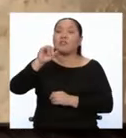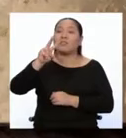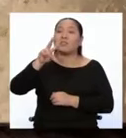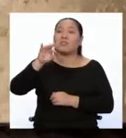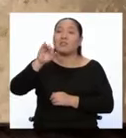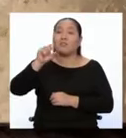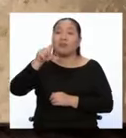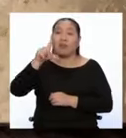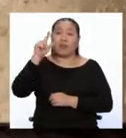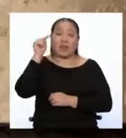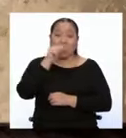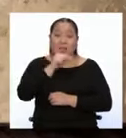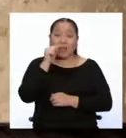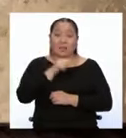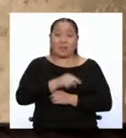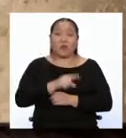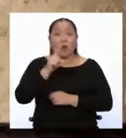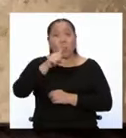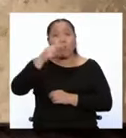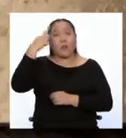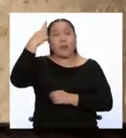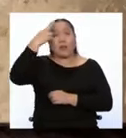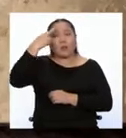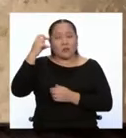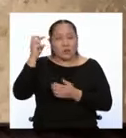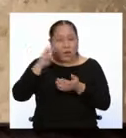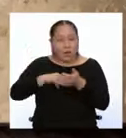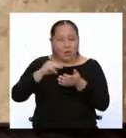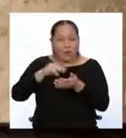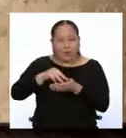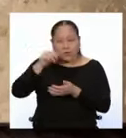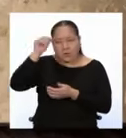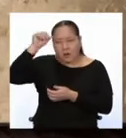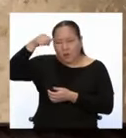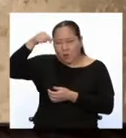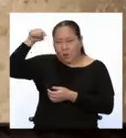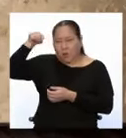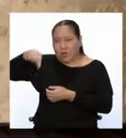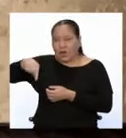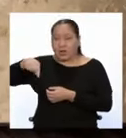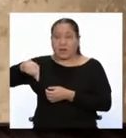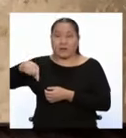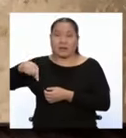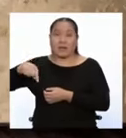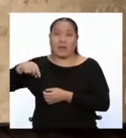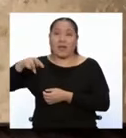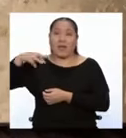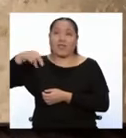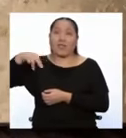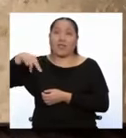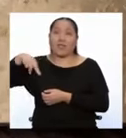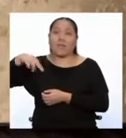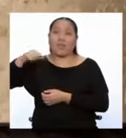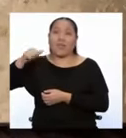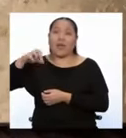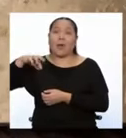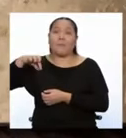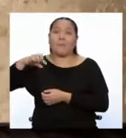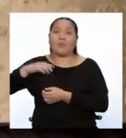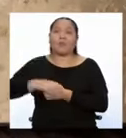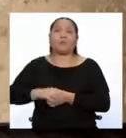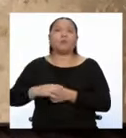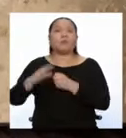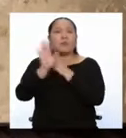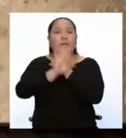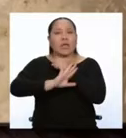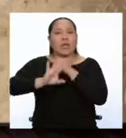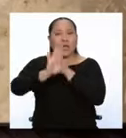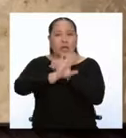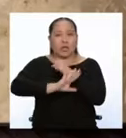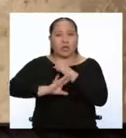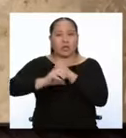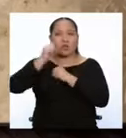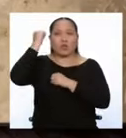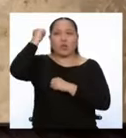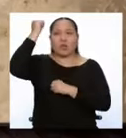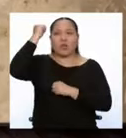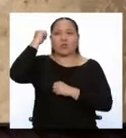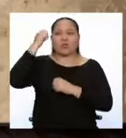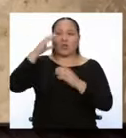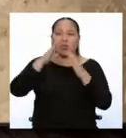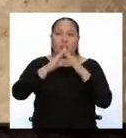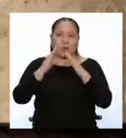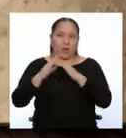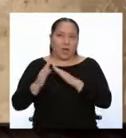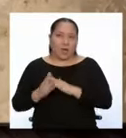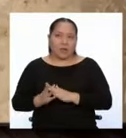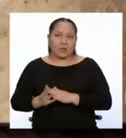uno de los motivos por los que más se le recuerda al pequeño caúfo. Ya que en él se defendieron los derechos a la propiedad, a la libertad